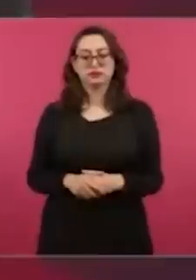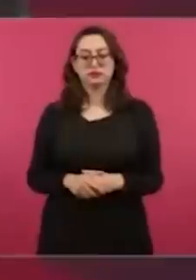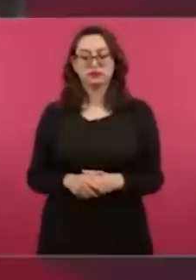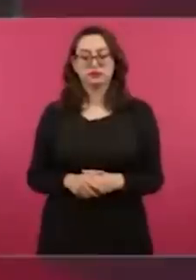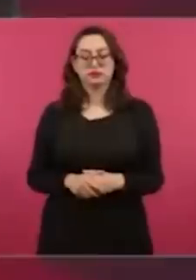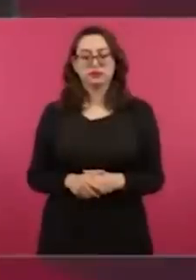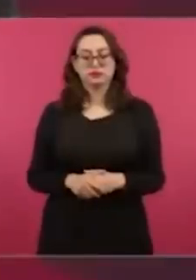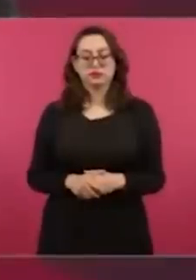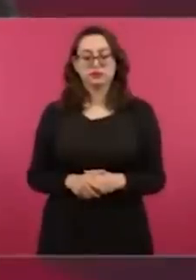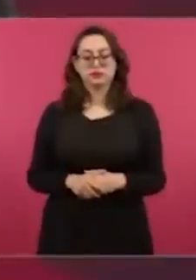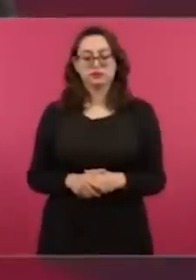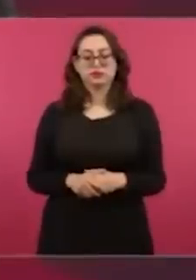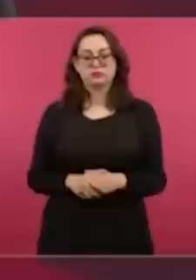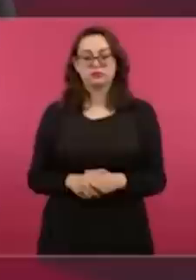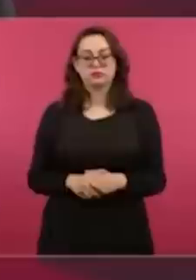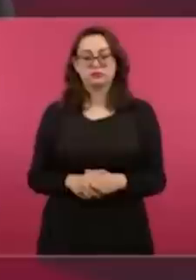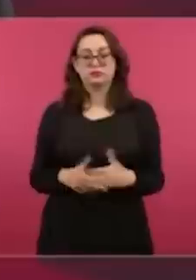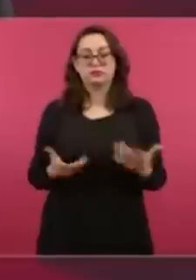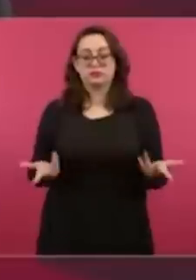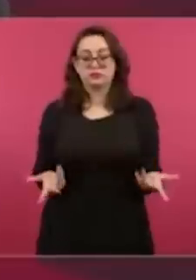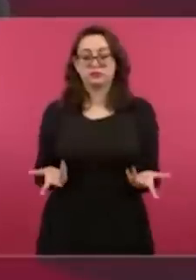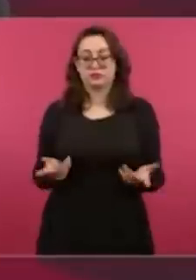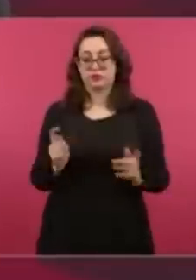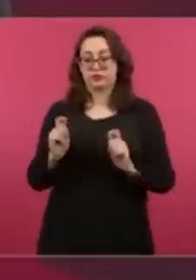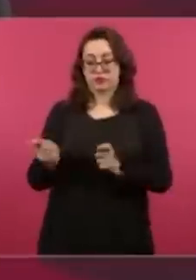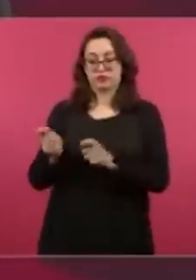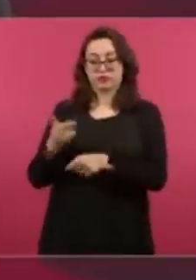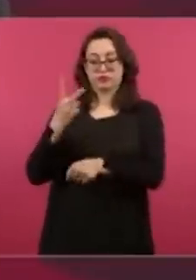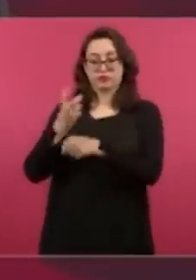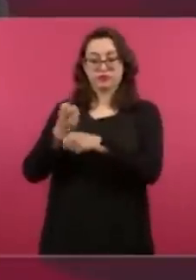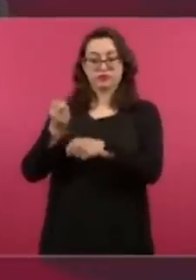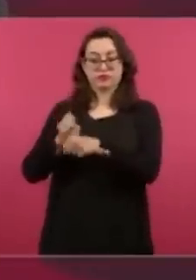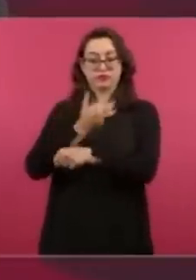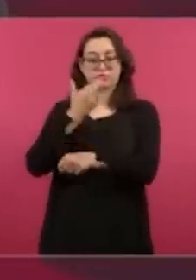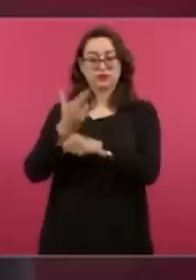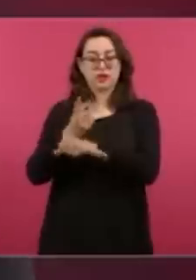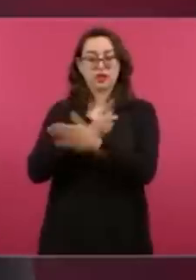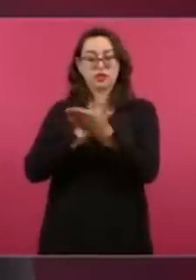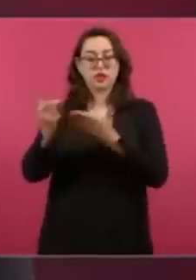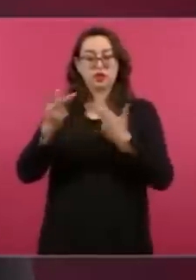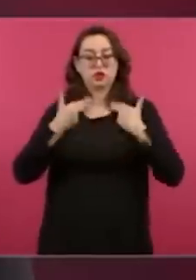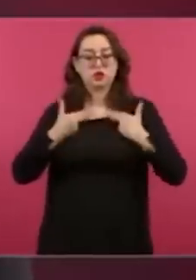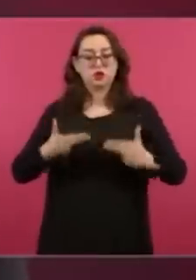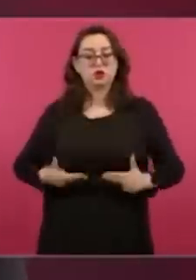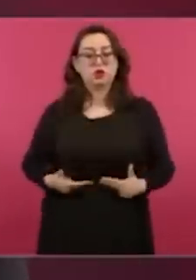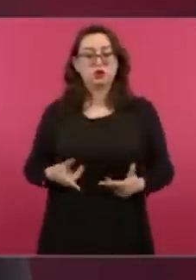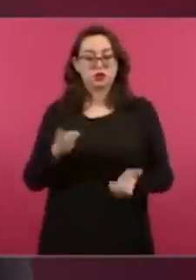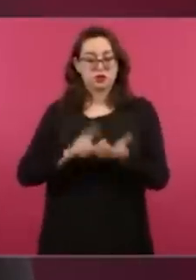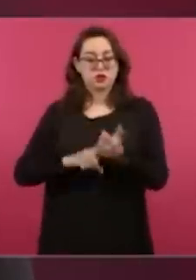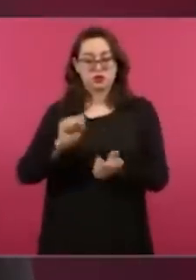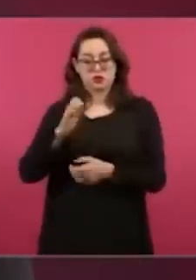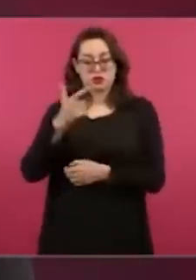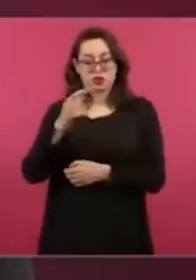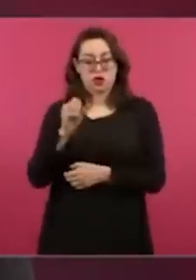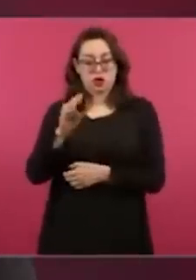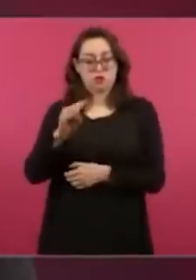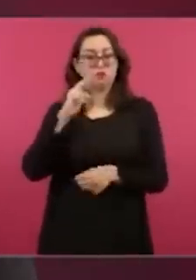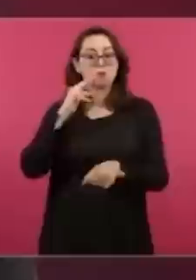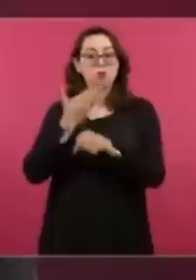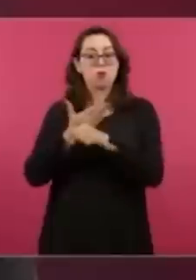Dependía de la Subsecretaría de Derechos Humanos de Alejandro Encinas.